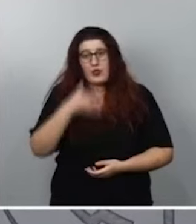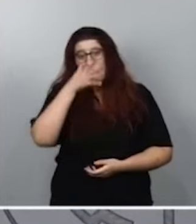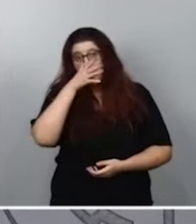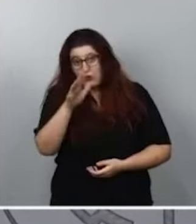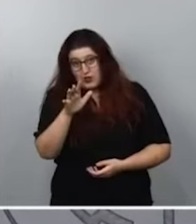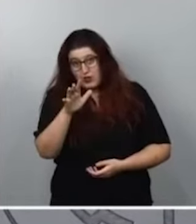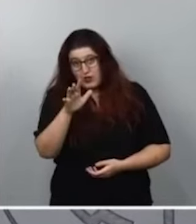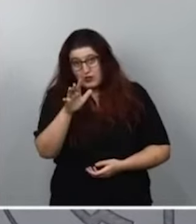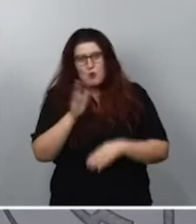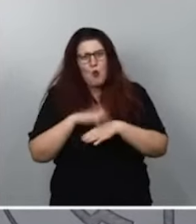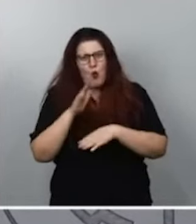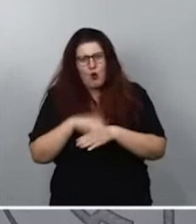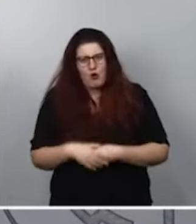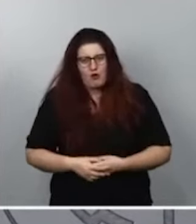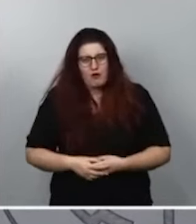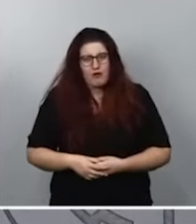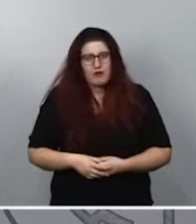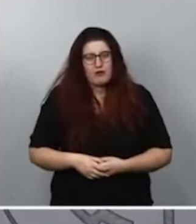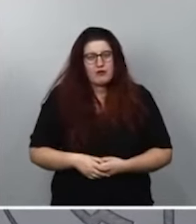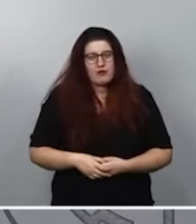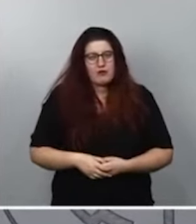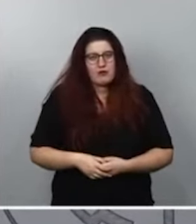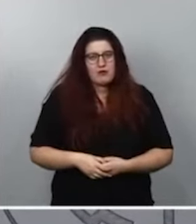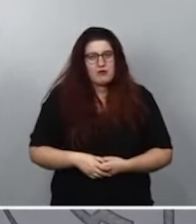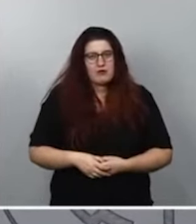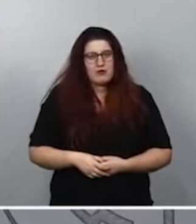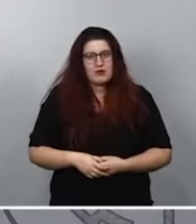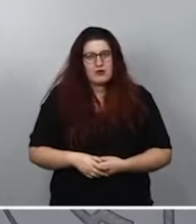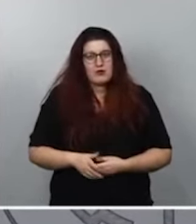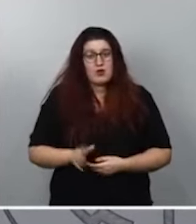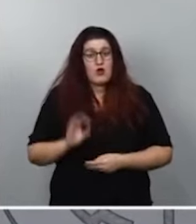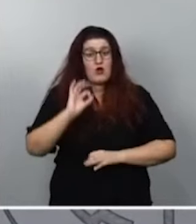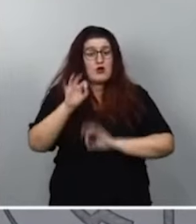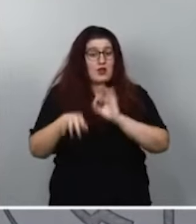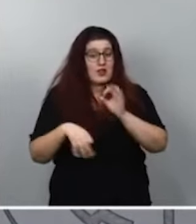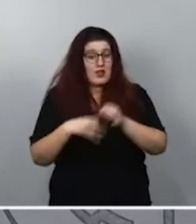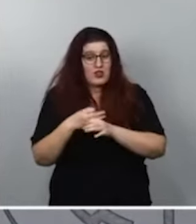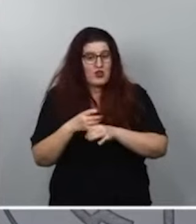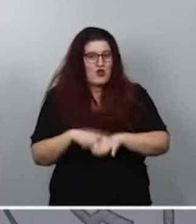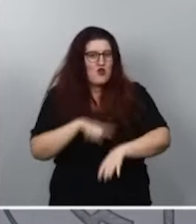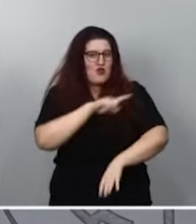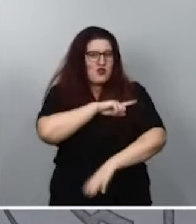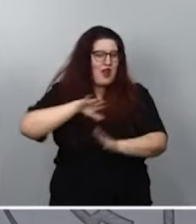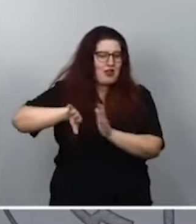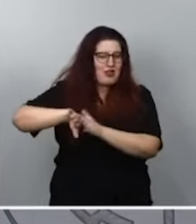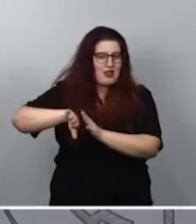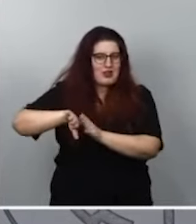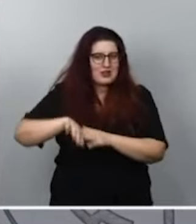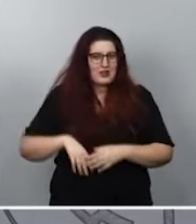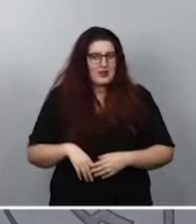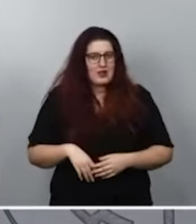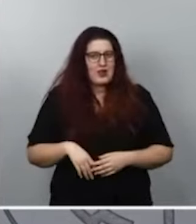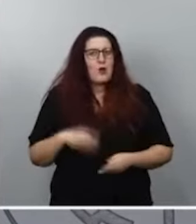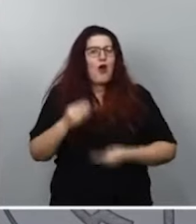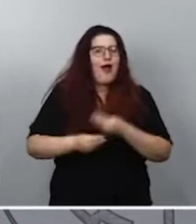que puso estas organizaciones de ultraderecha, Actioir, Manos